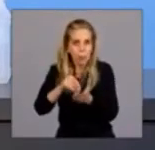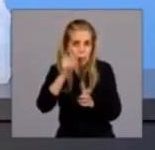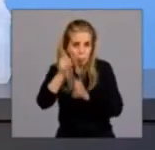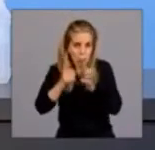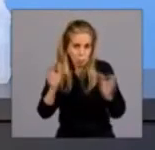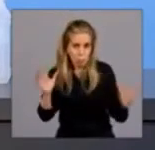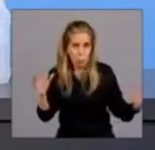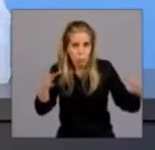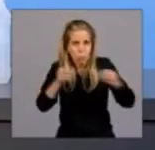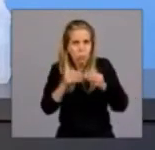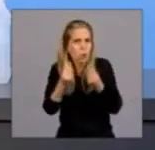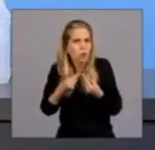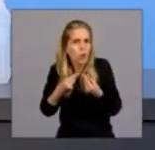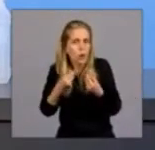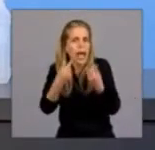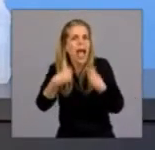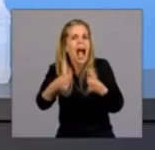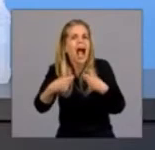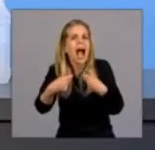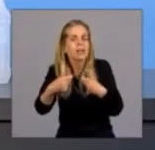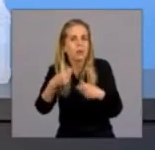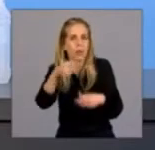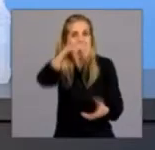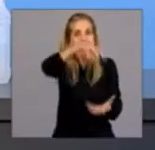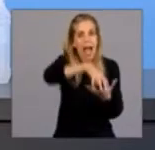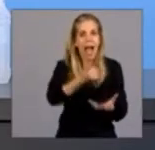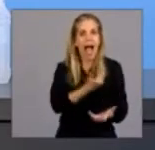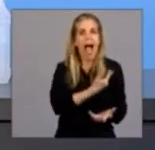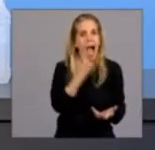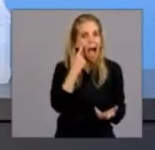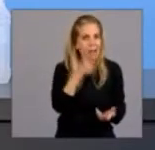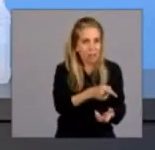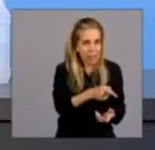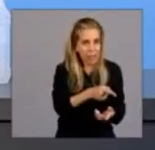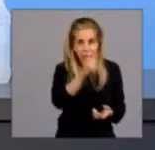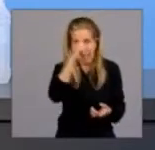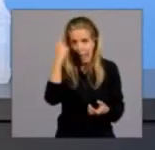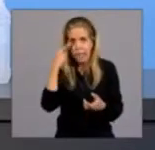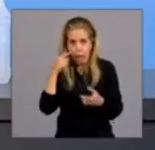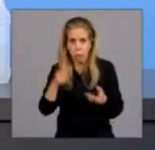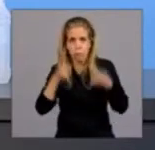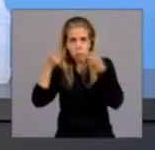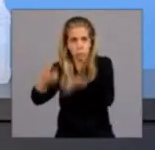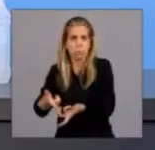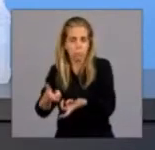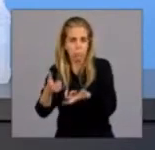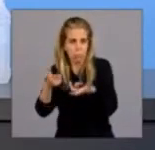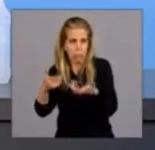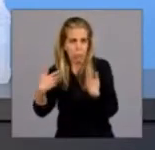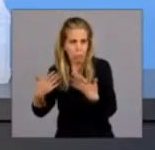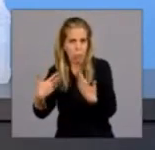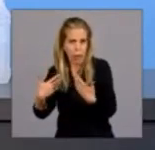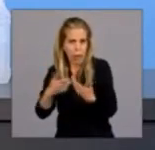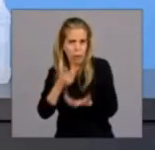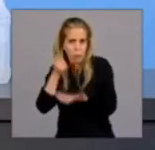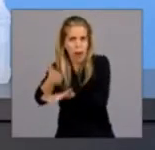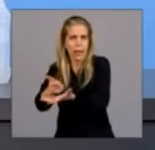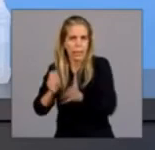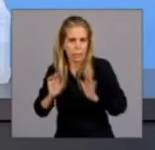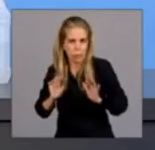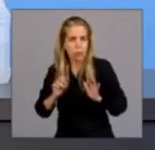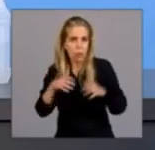son gastos reservados de la AFI que el Estado renunció a seguir utilizando y lo estamos usando,